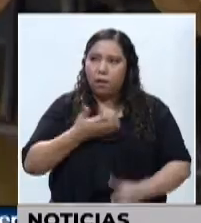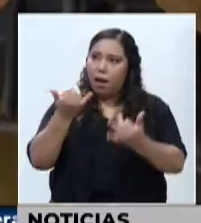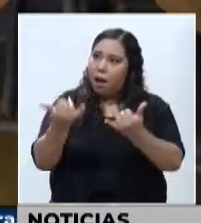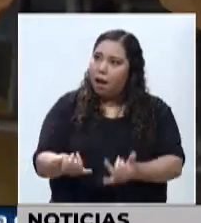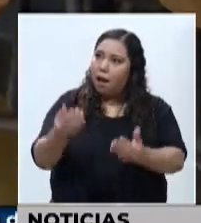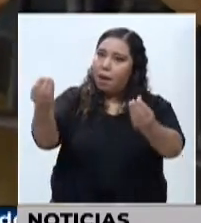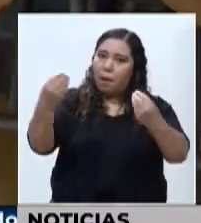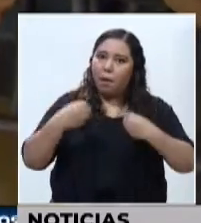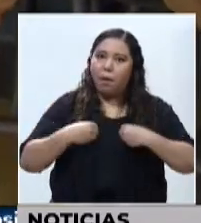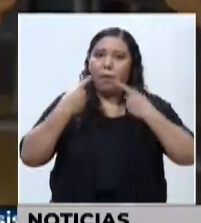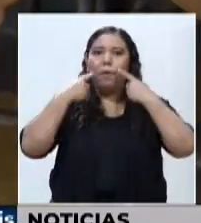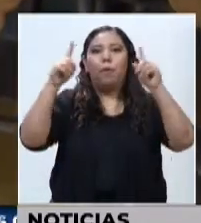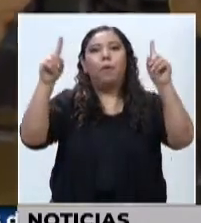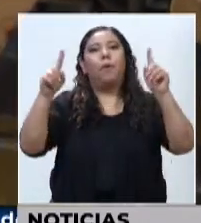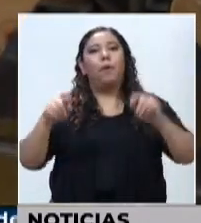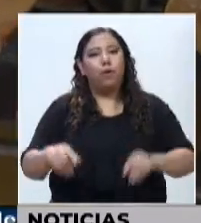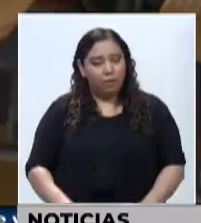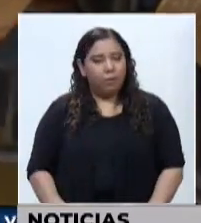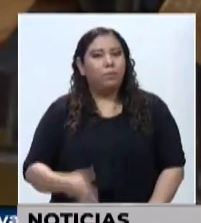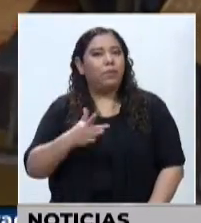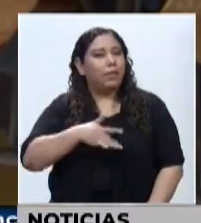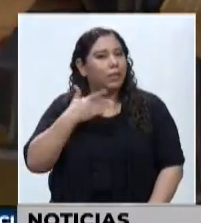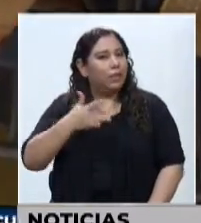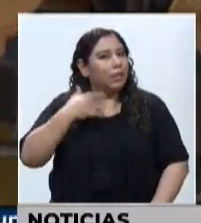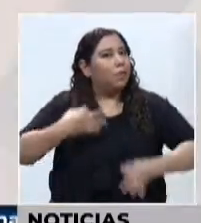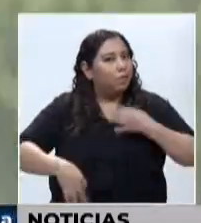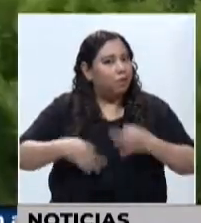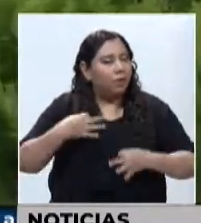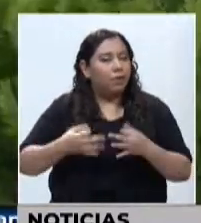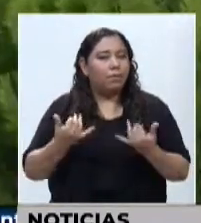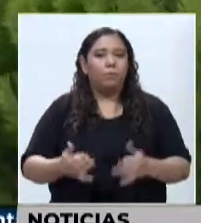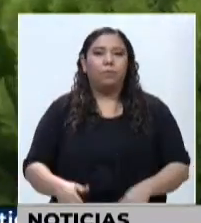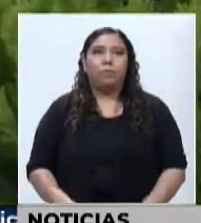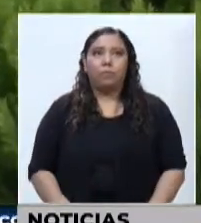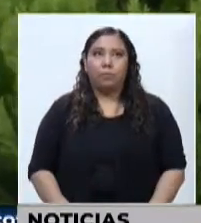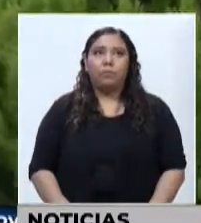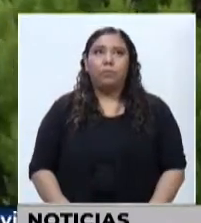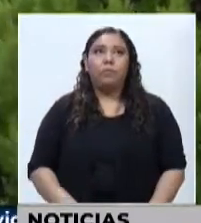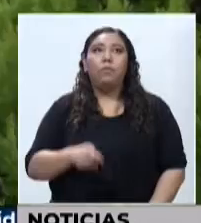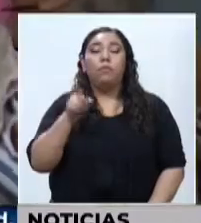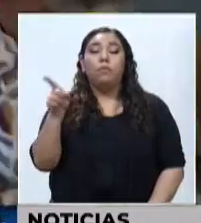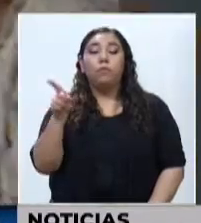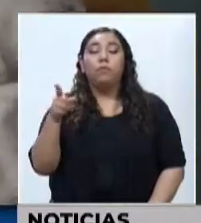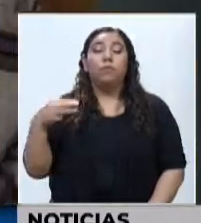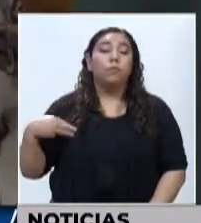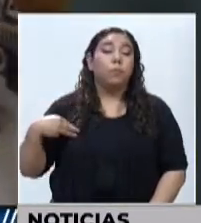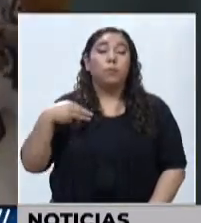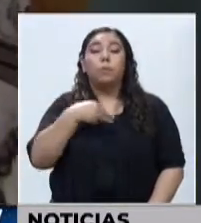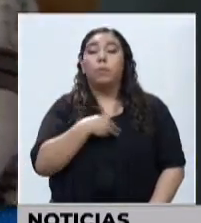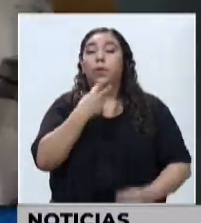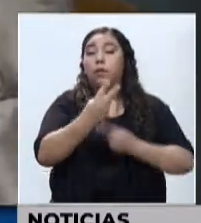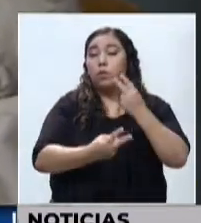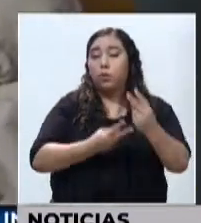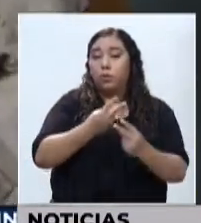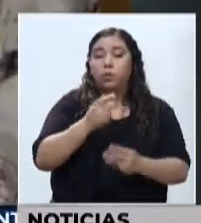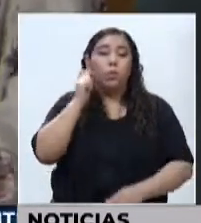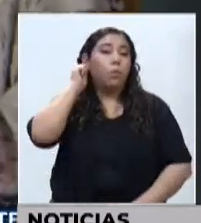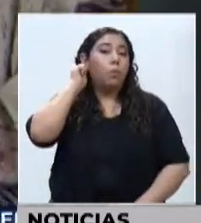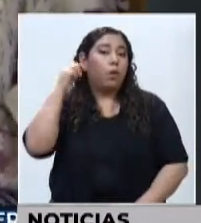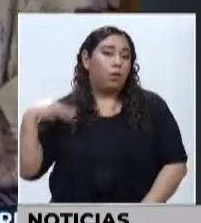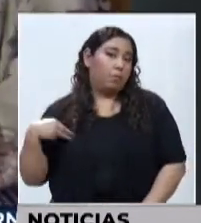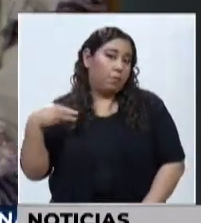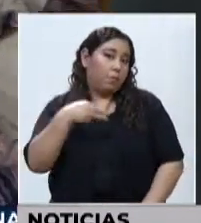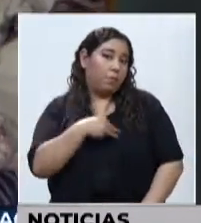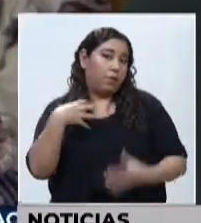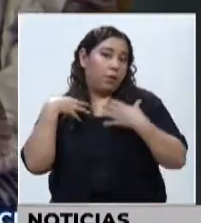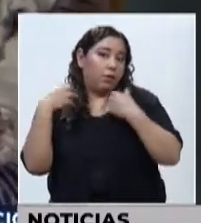prácticamente una victoria porque aquí ha costado mucho. Autoridades de turismo, junto a la titular de salud, visitaron las zonas